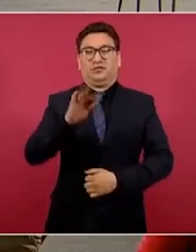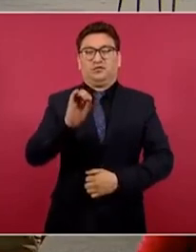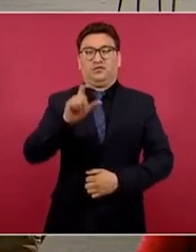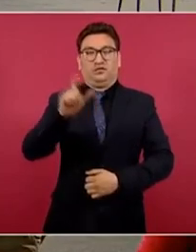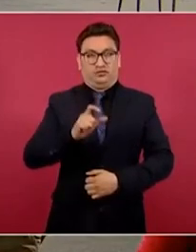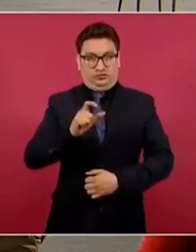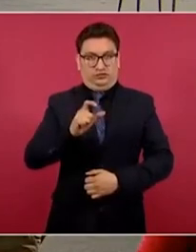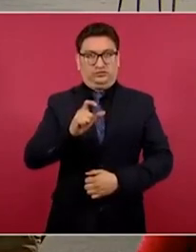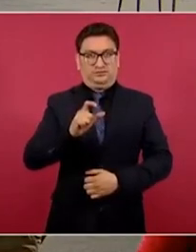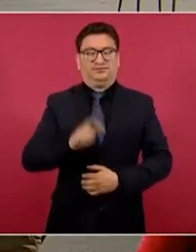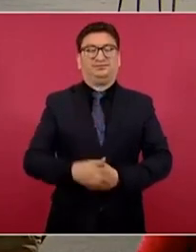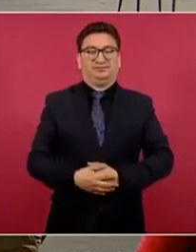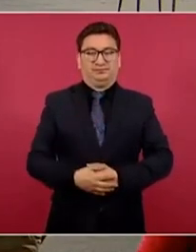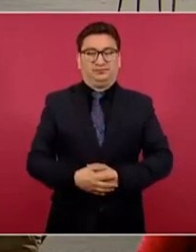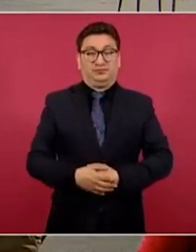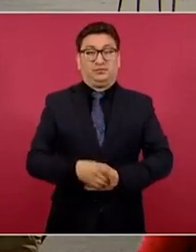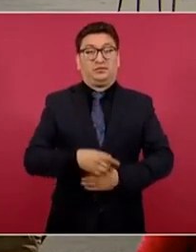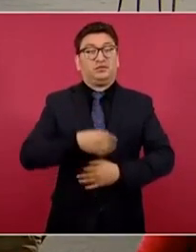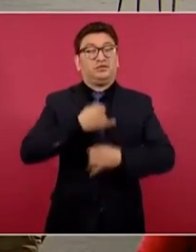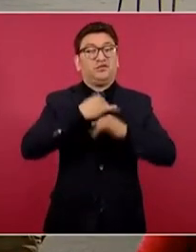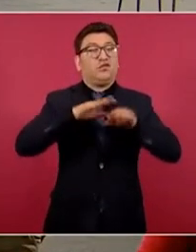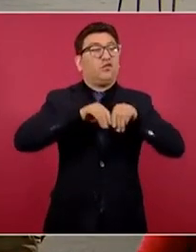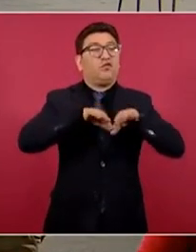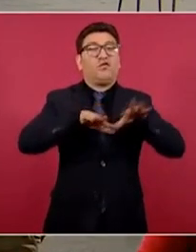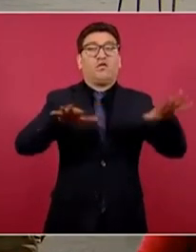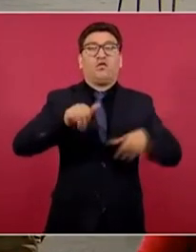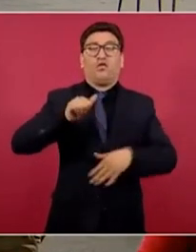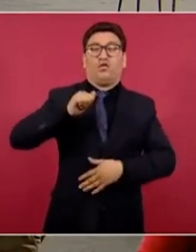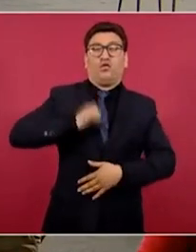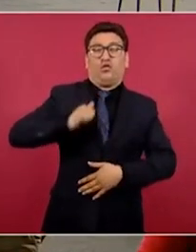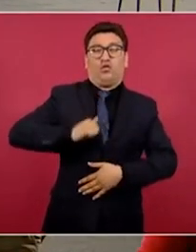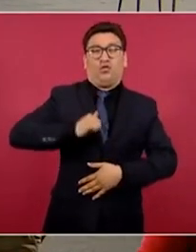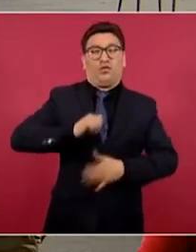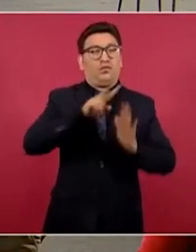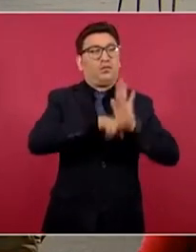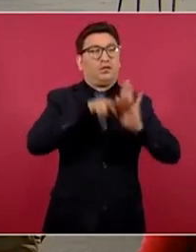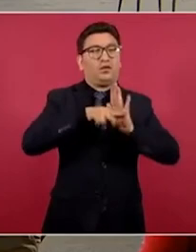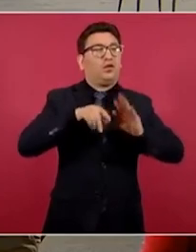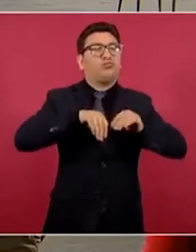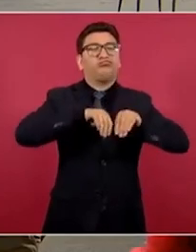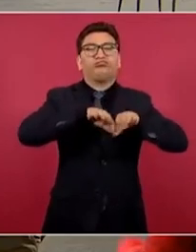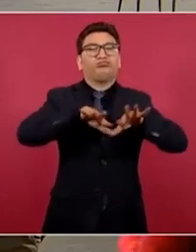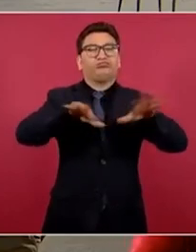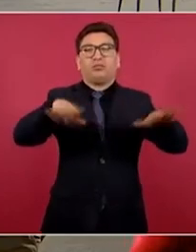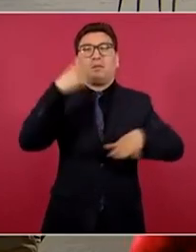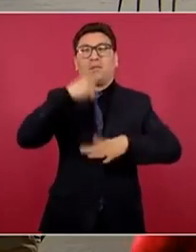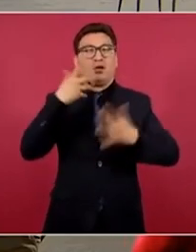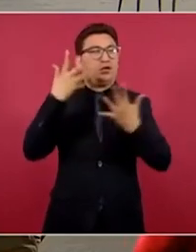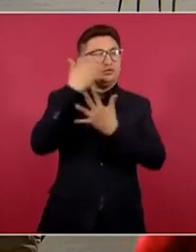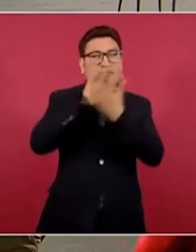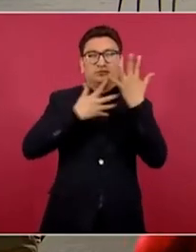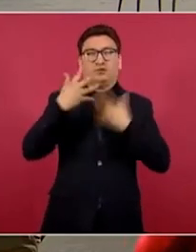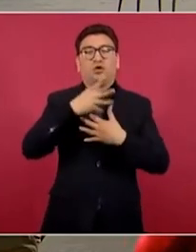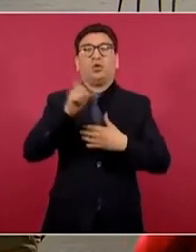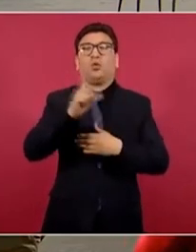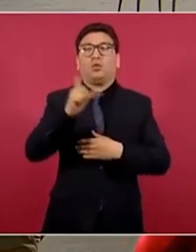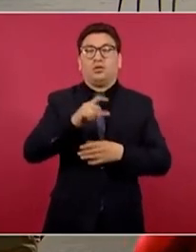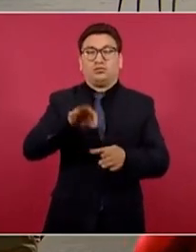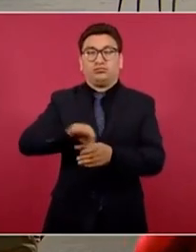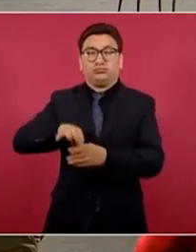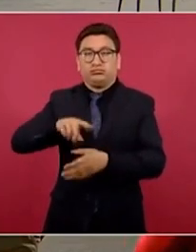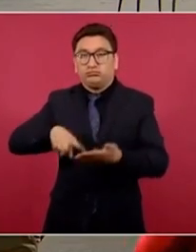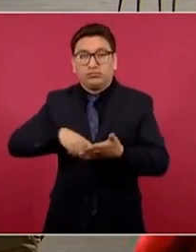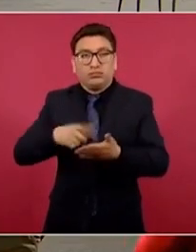Fox difunde video antiguo para causar confusión en plena consulta popular.